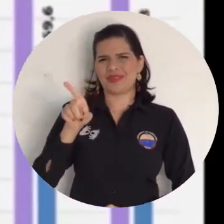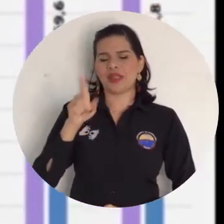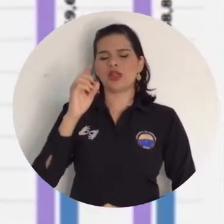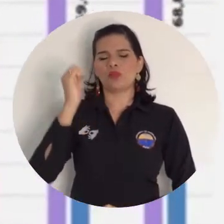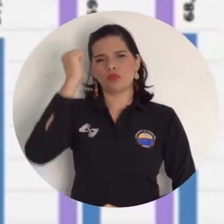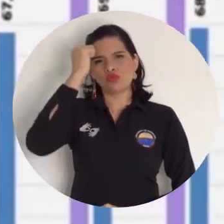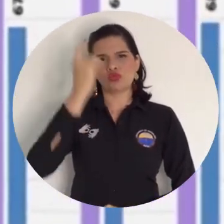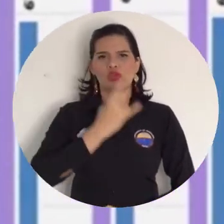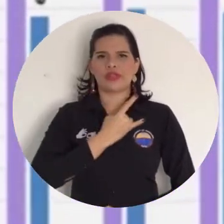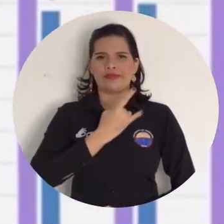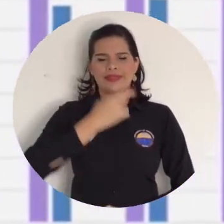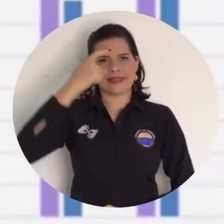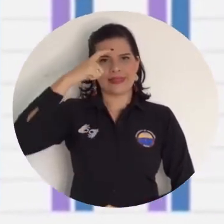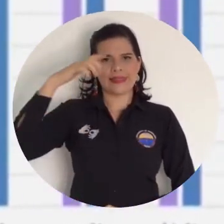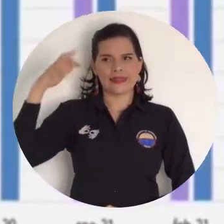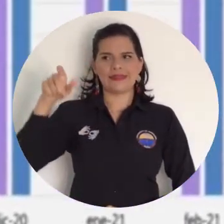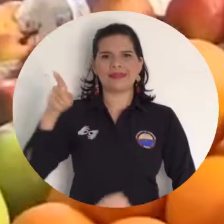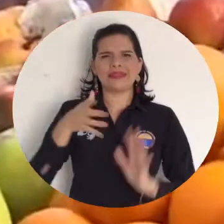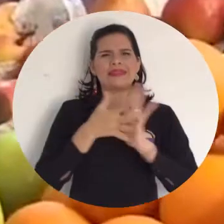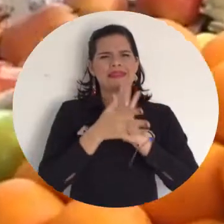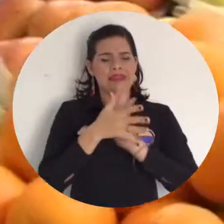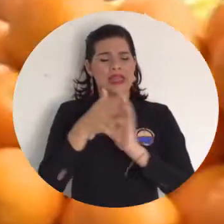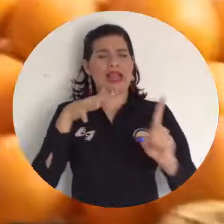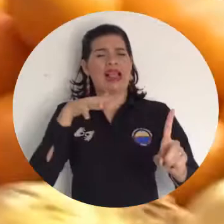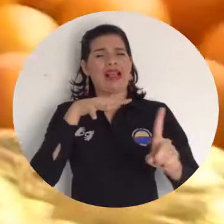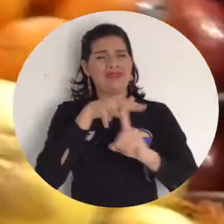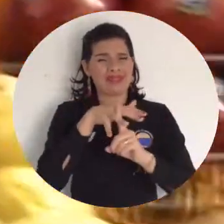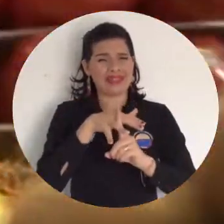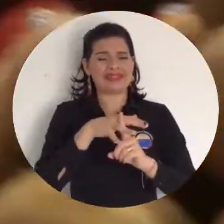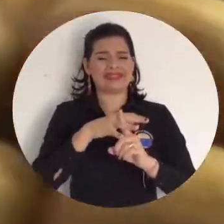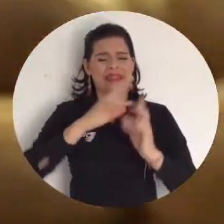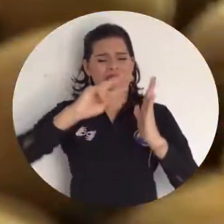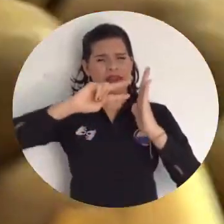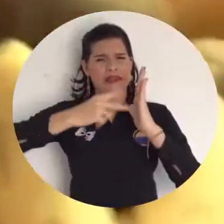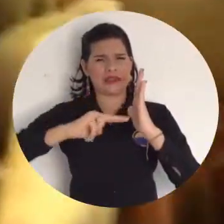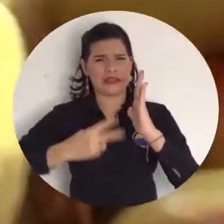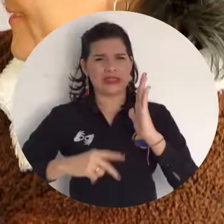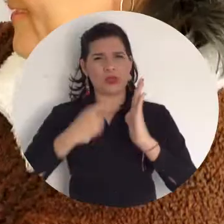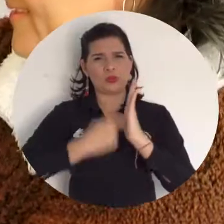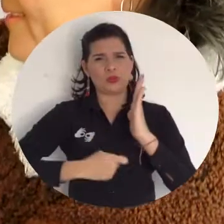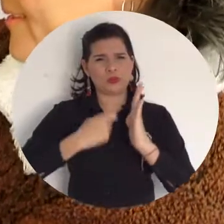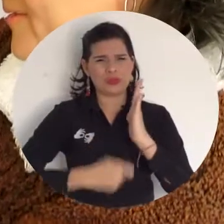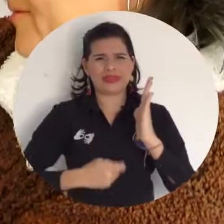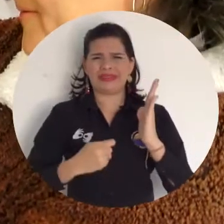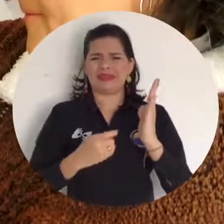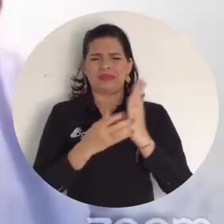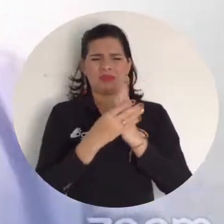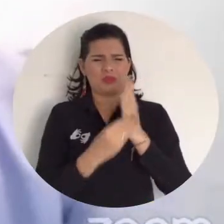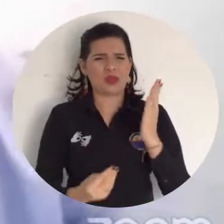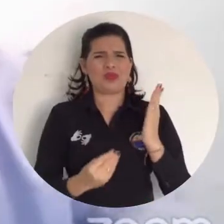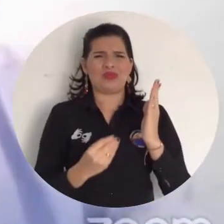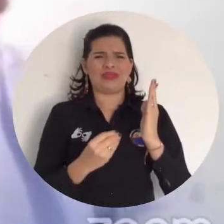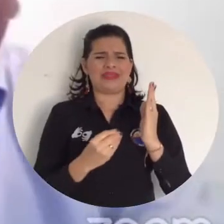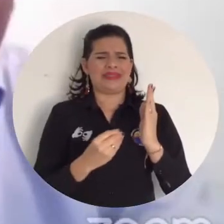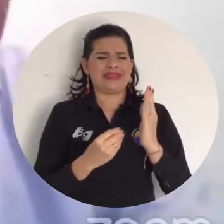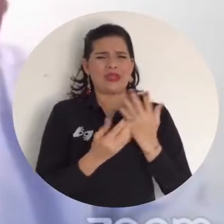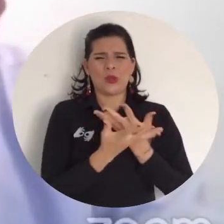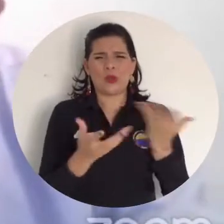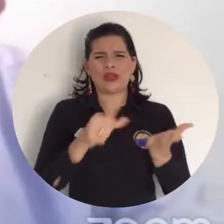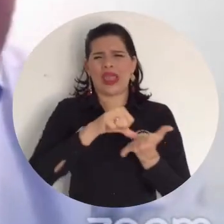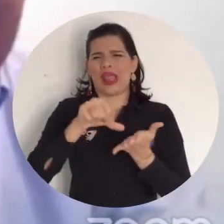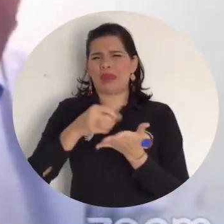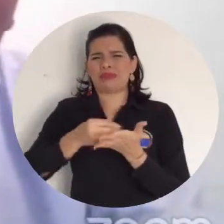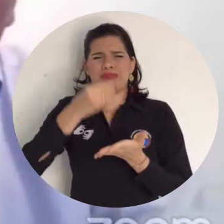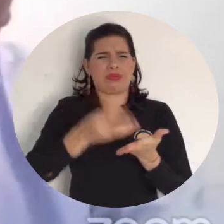explicó la incidencia de la reforma en el empleo, la inflación, la seguridad alimentaria, la pobreza y la desigualdad. Tenemos un modelo de desarrollo,